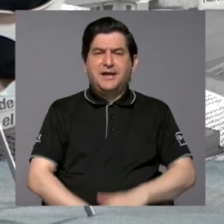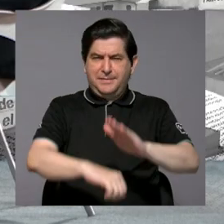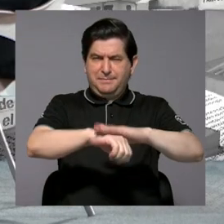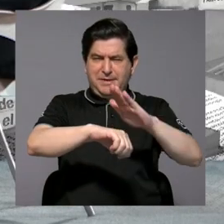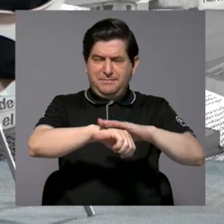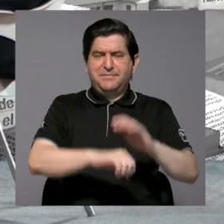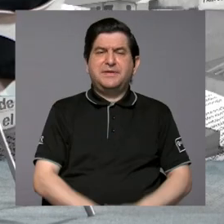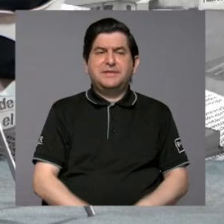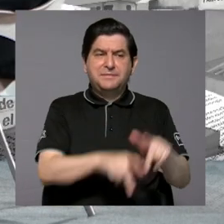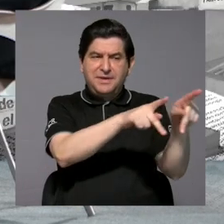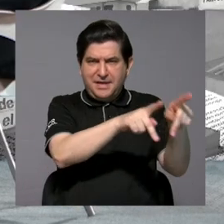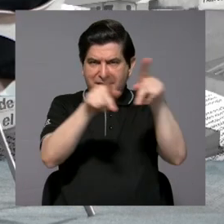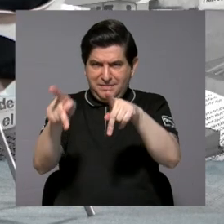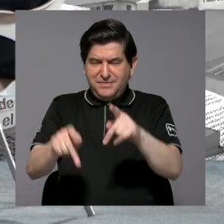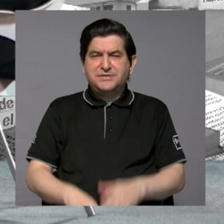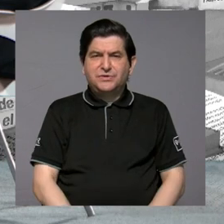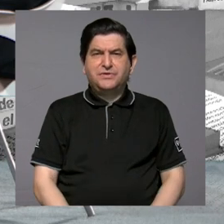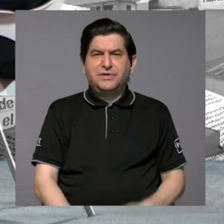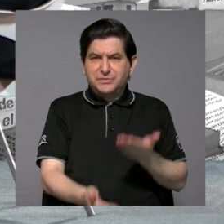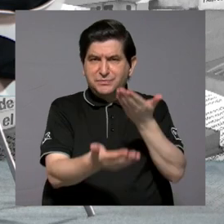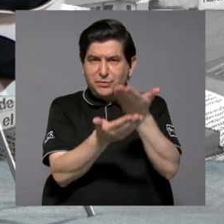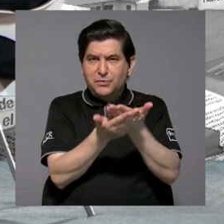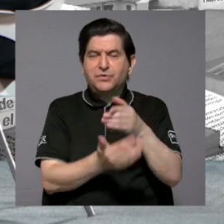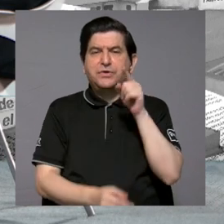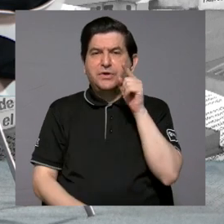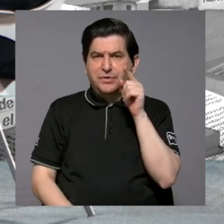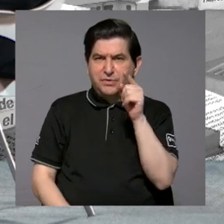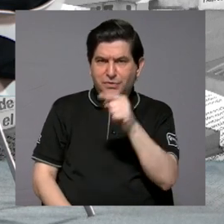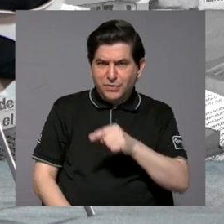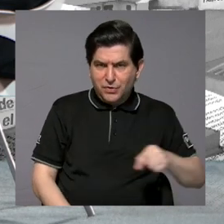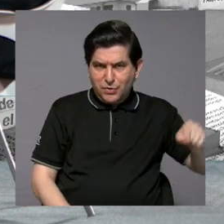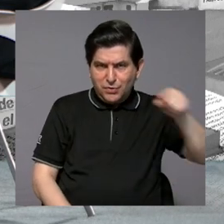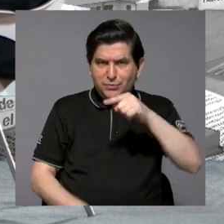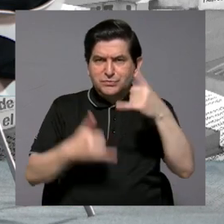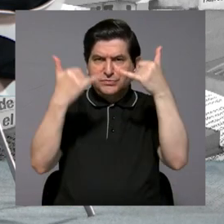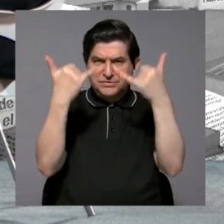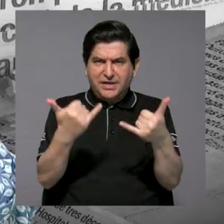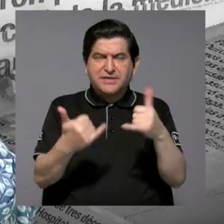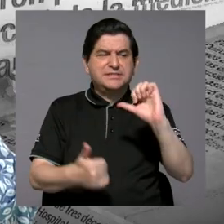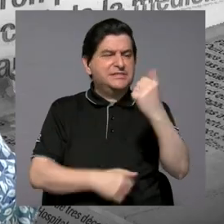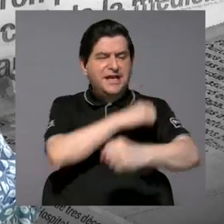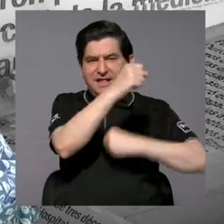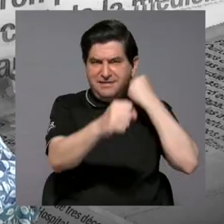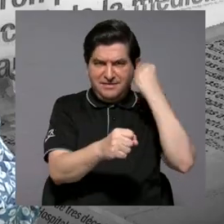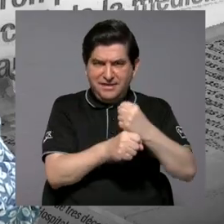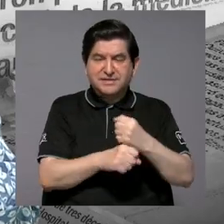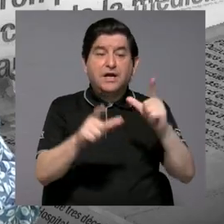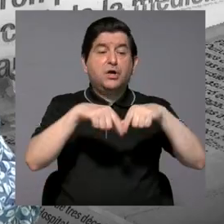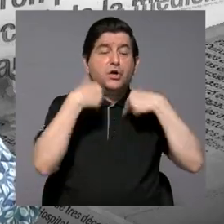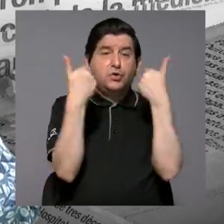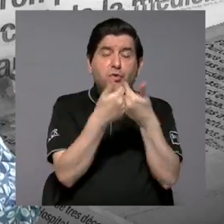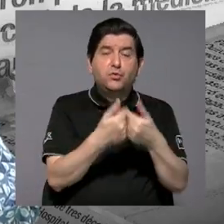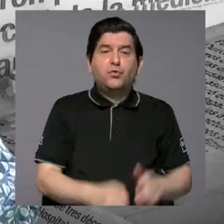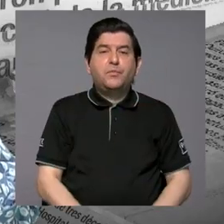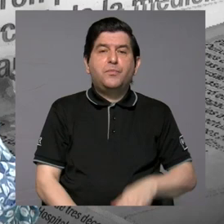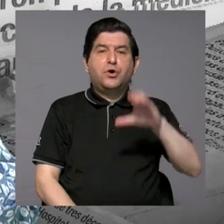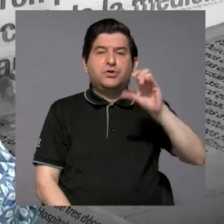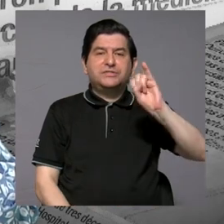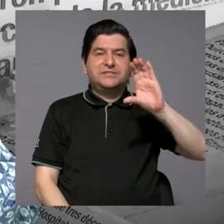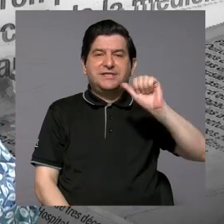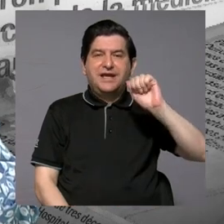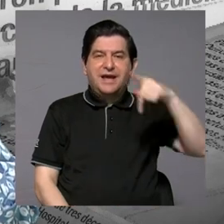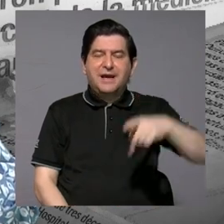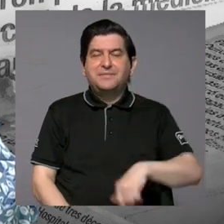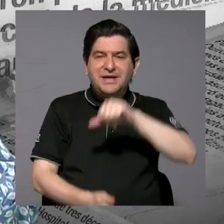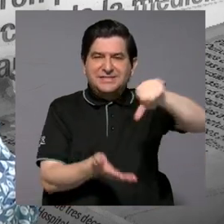plantearles a la gente que ustedes hace ya un poco más de 10 años, en un grupo del CICAP, del Centro de